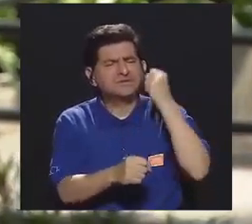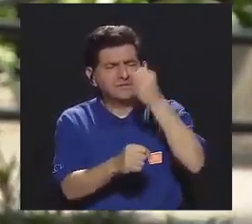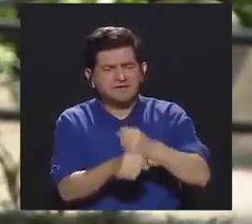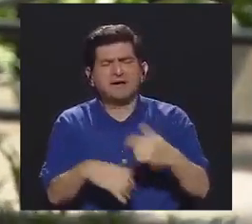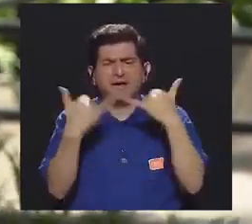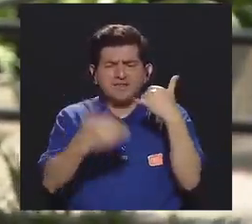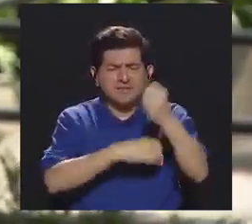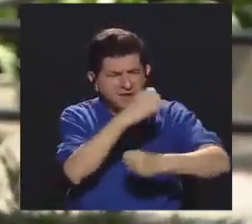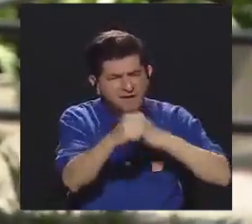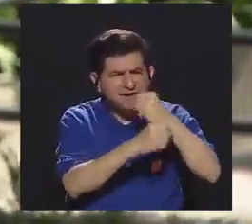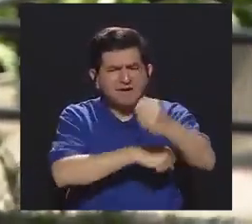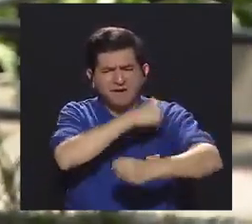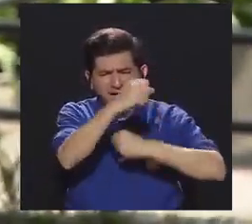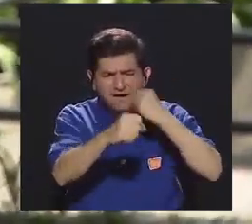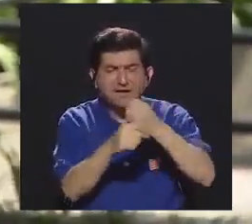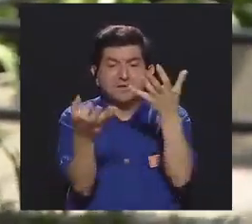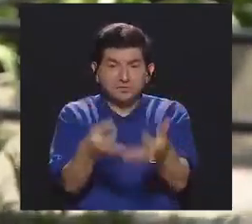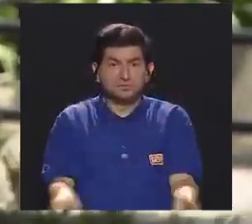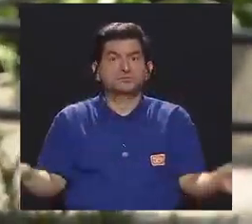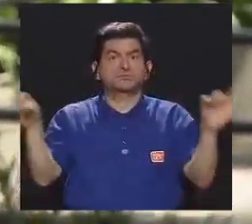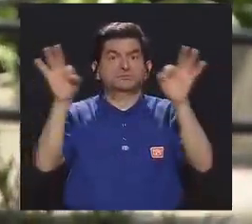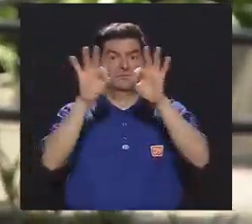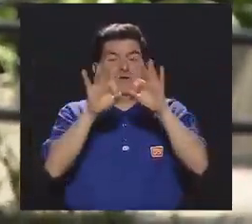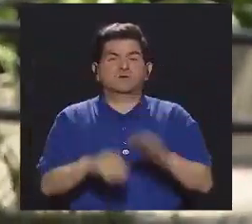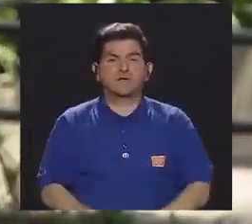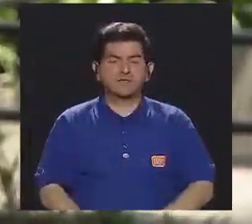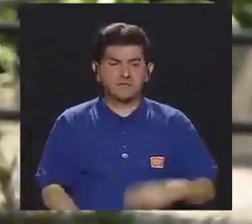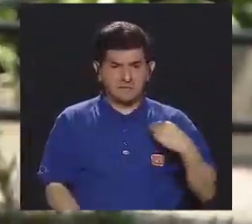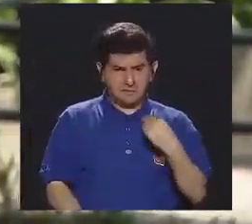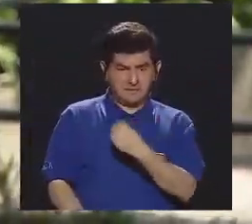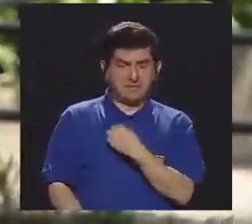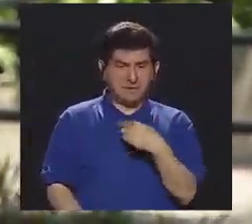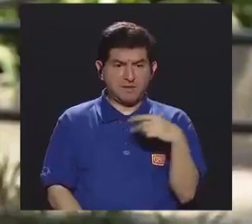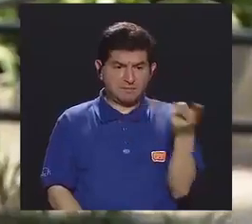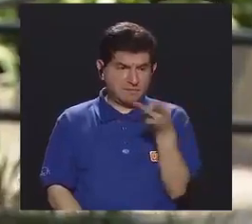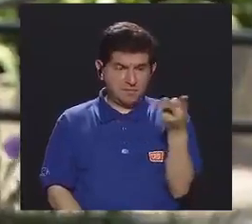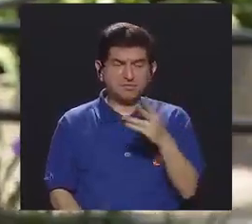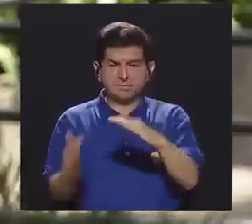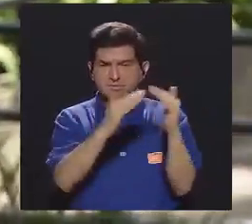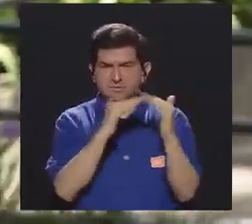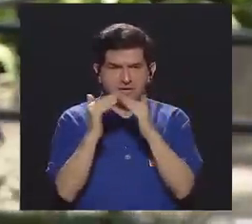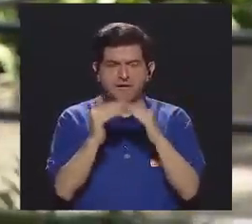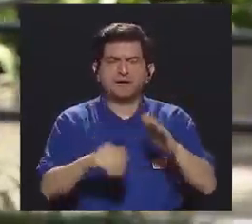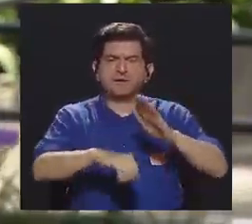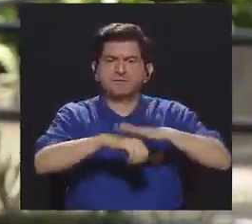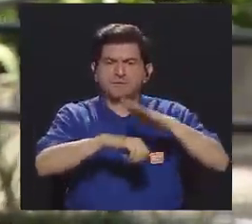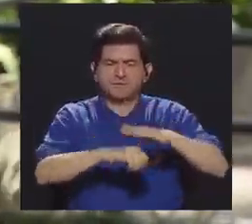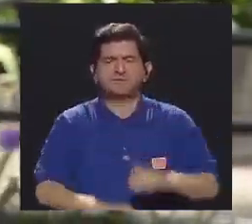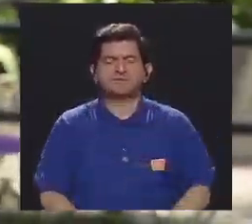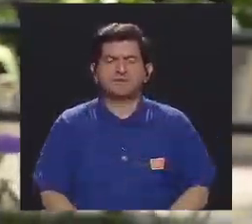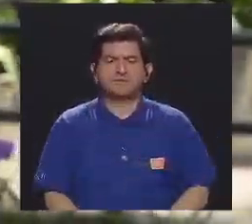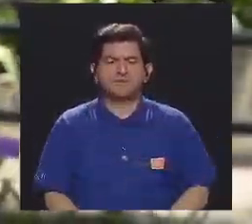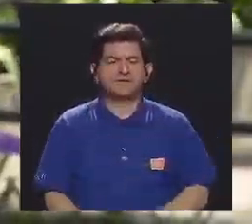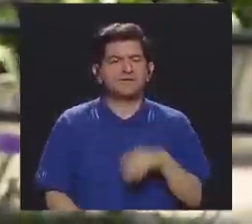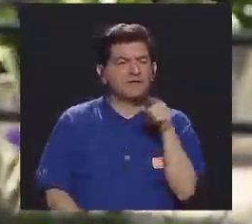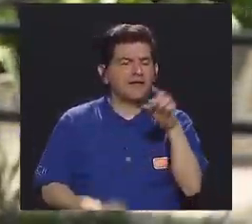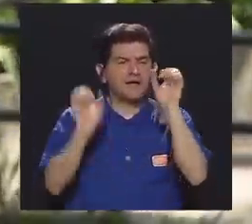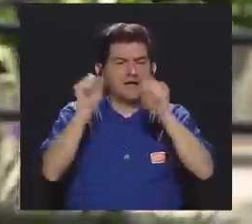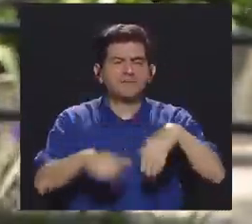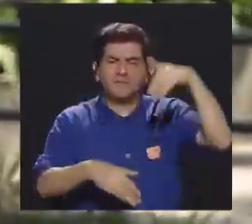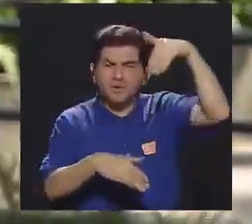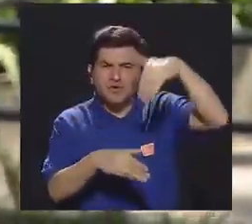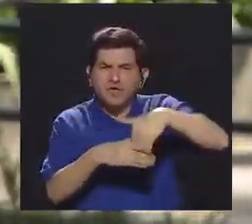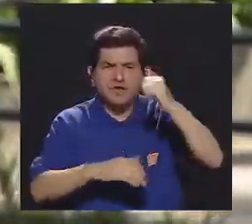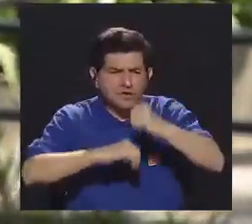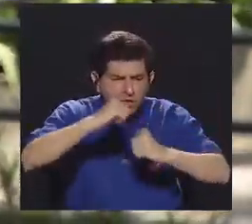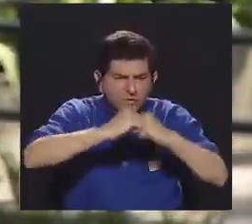han ido trabajando desde hace varios años de forma importante con los miembros de esa comunidad, permite que se dé un marco donde haya una